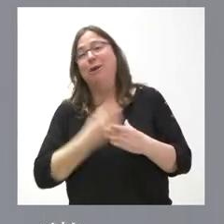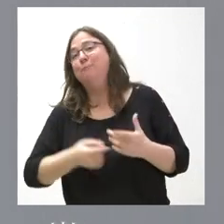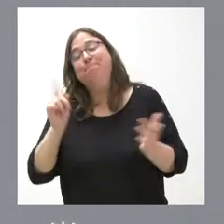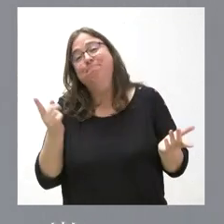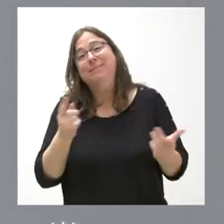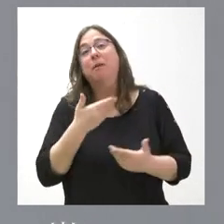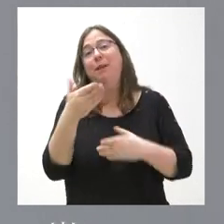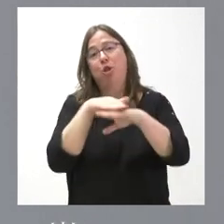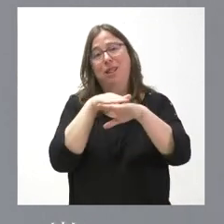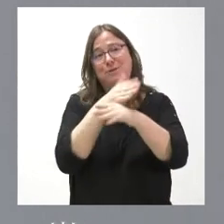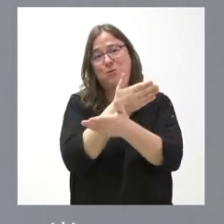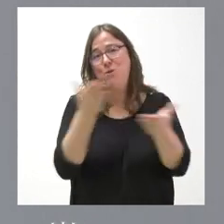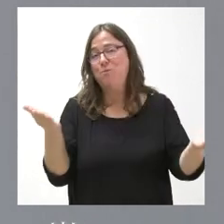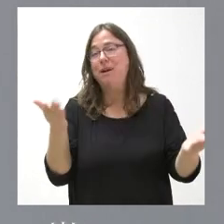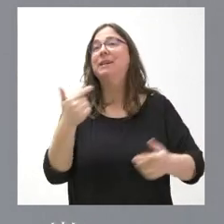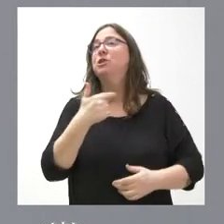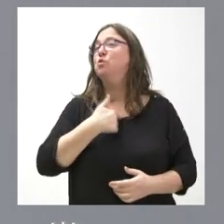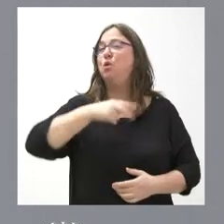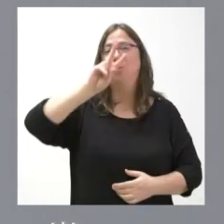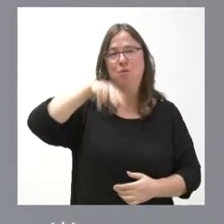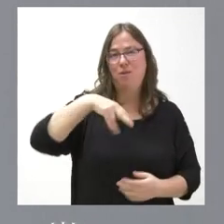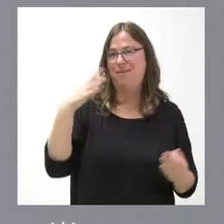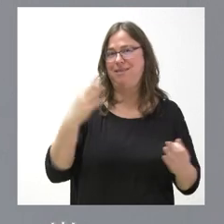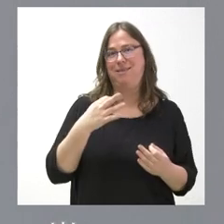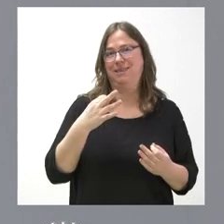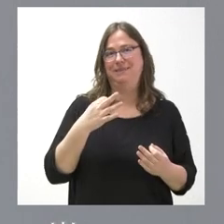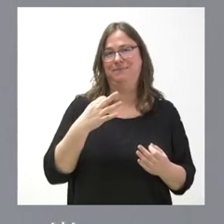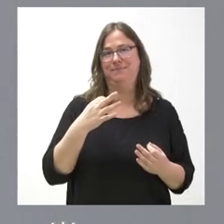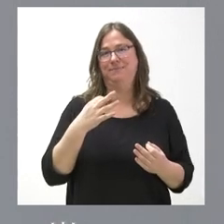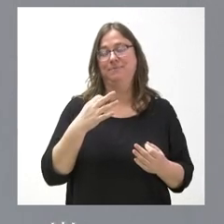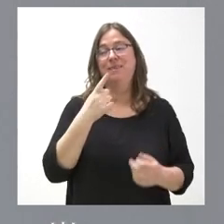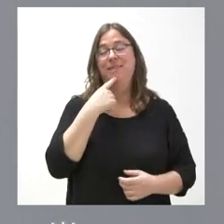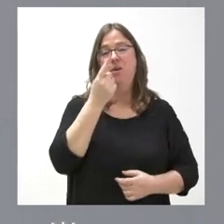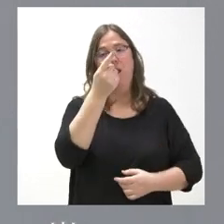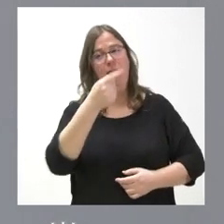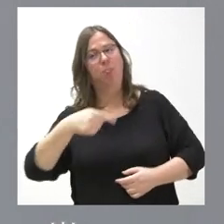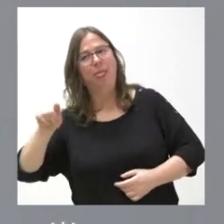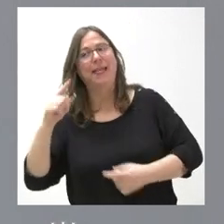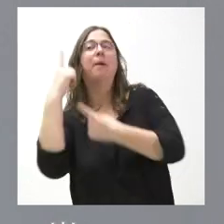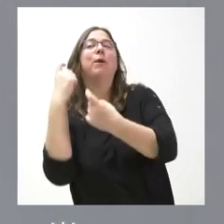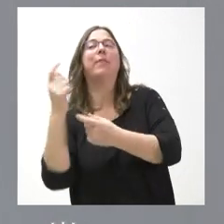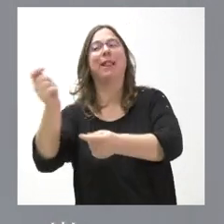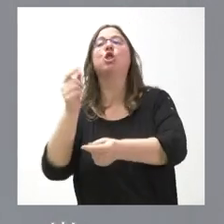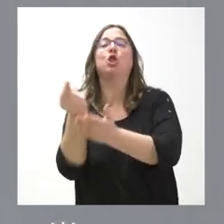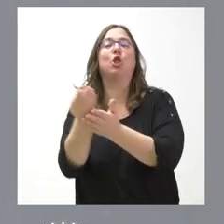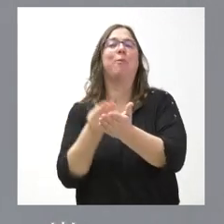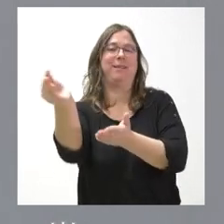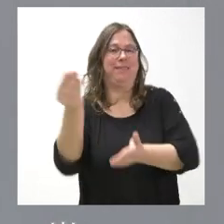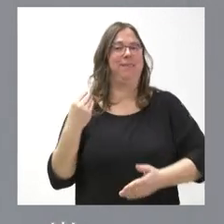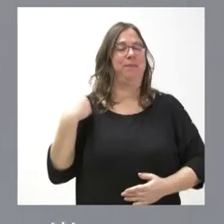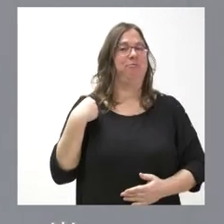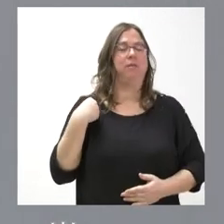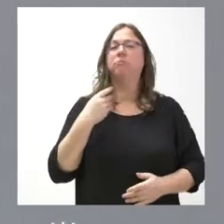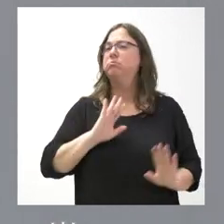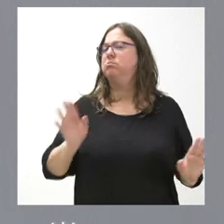pido disculpas por ello. Lo que no voy a hacer nunca es decirles sobre qué tienen que preguntar y sobre qué no